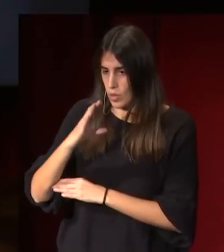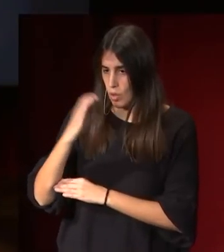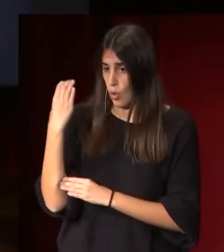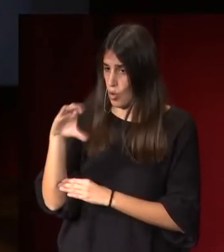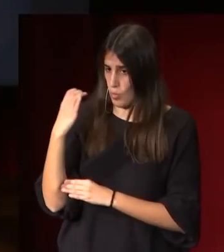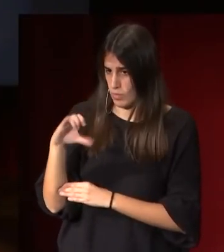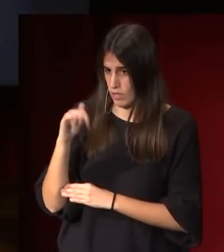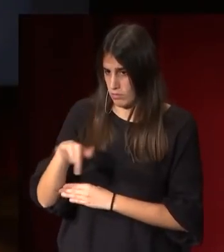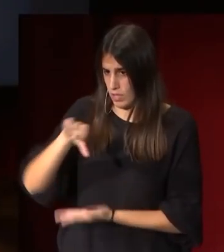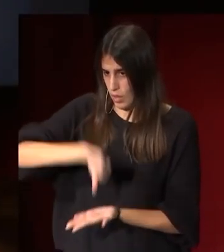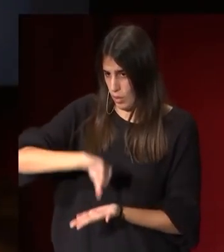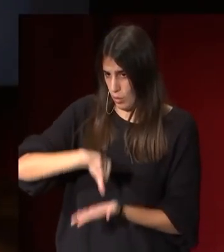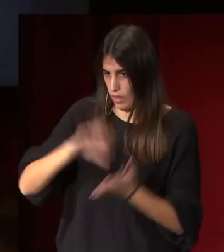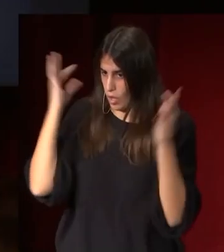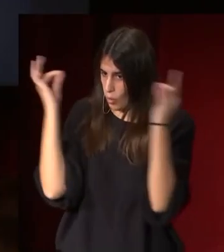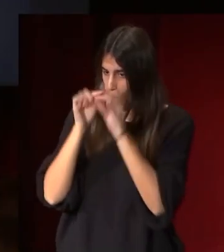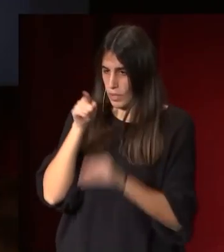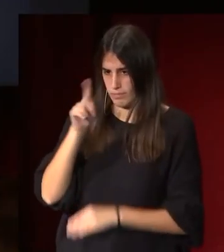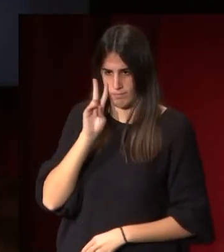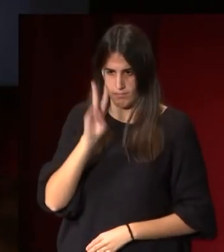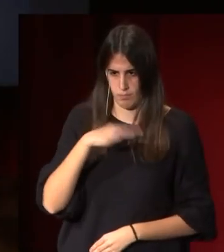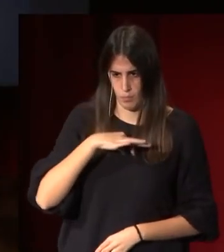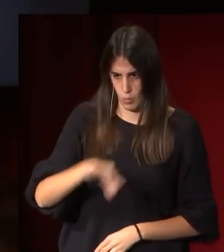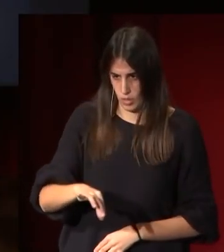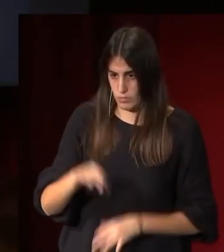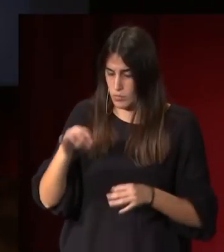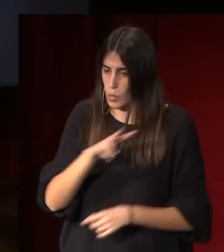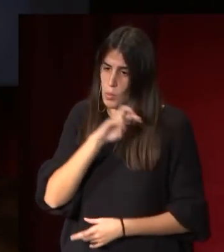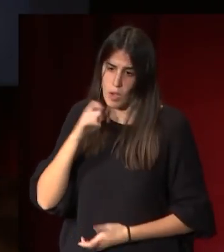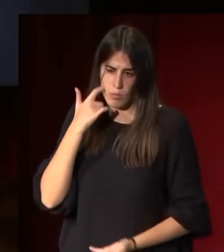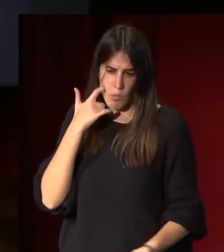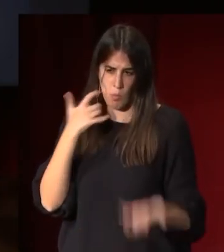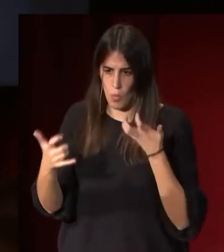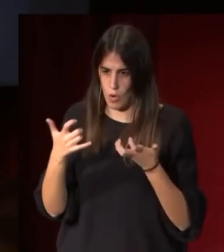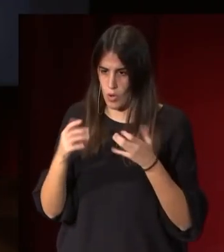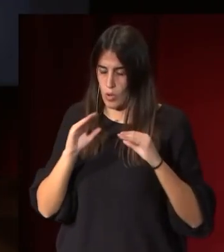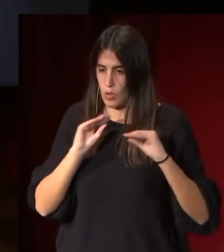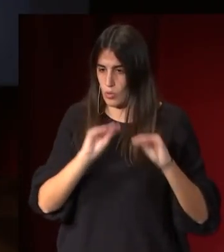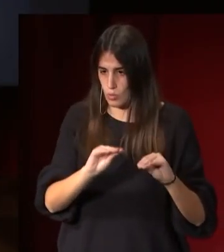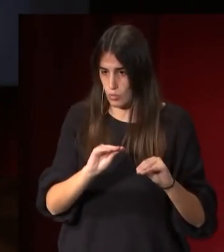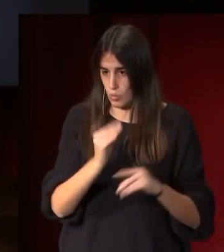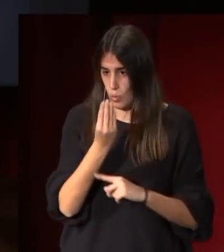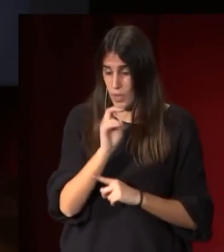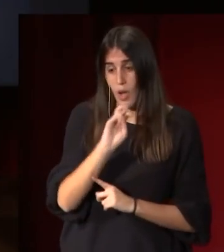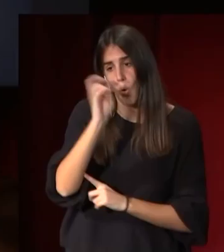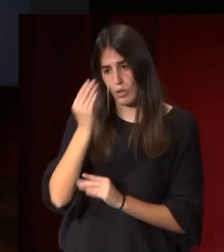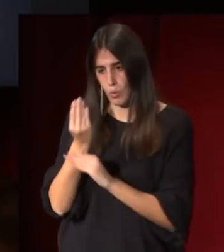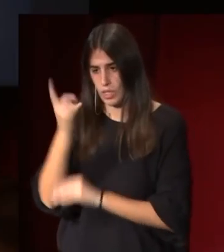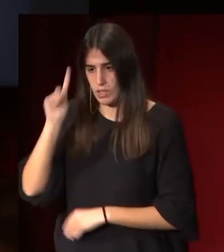la ciudad de Priego, en Córdoba, poniendo en valor esta y otra obra más las